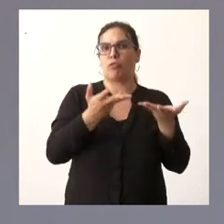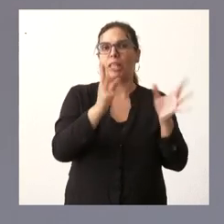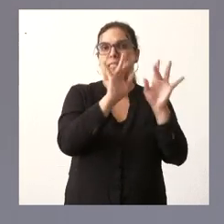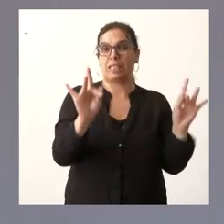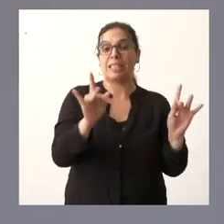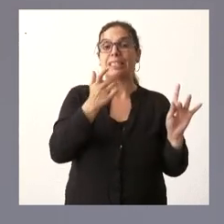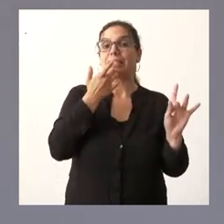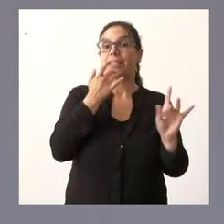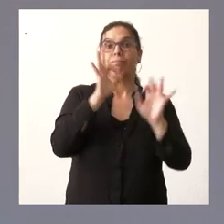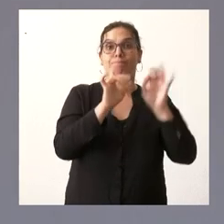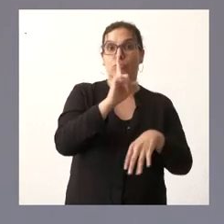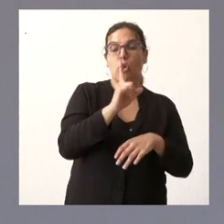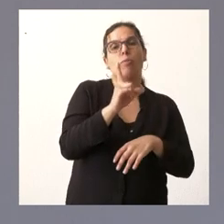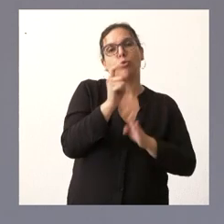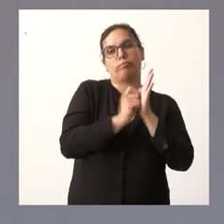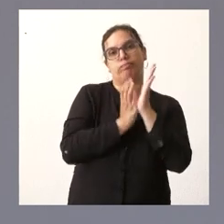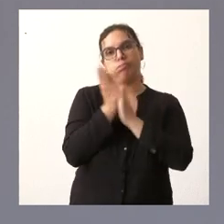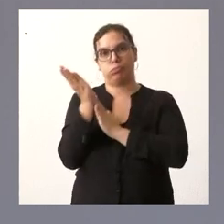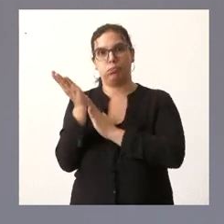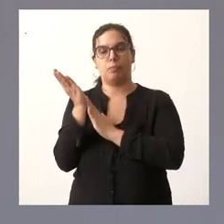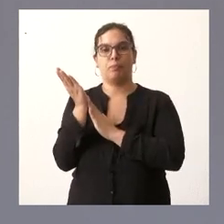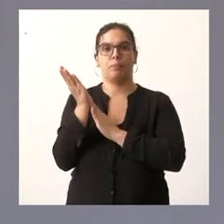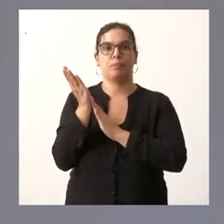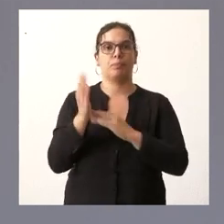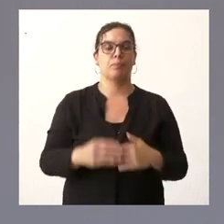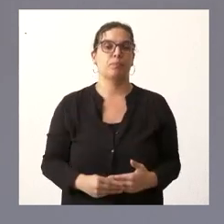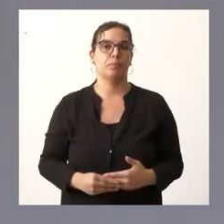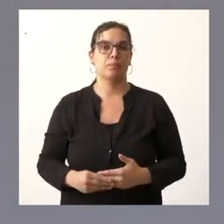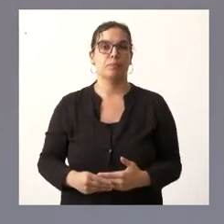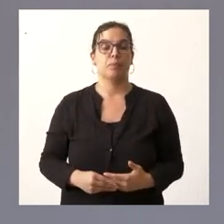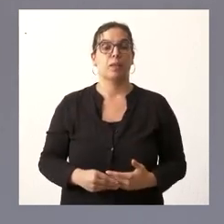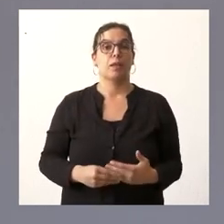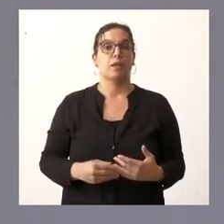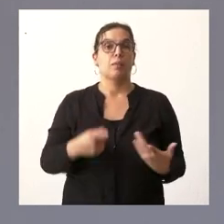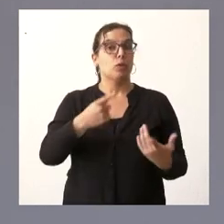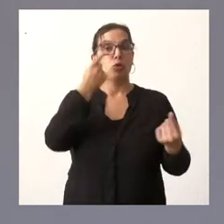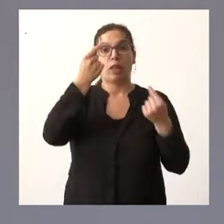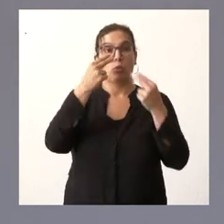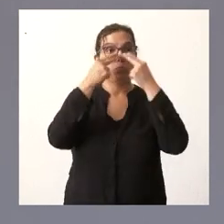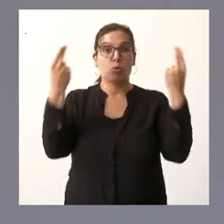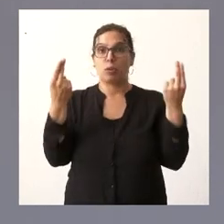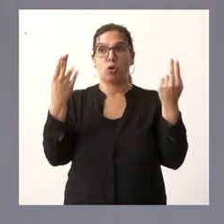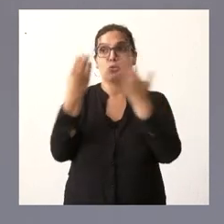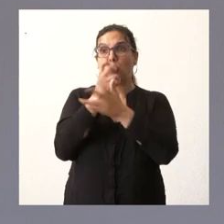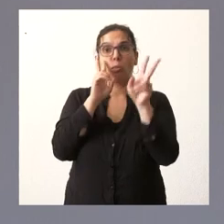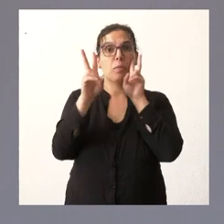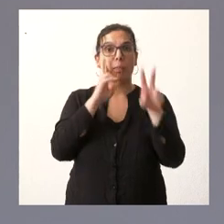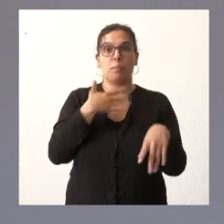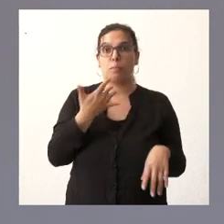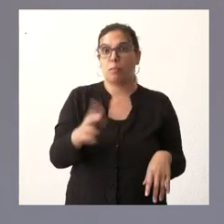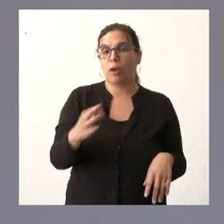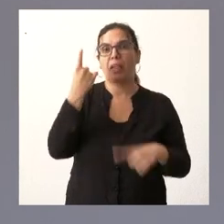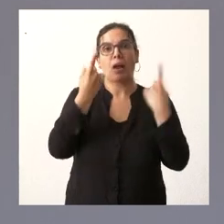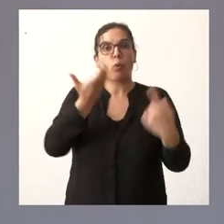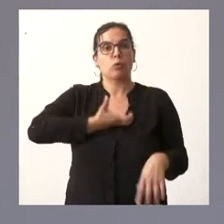si no se prestan las condiciones que se establecen con carácter general lo bueno es que son datos públicos y conocidos algunos